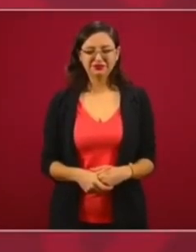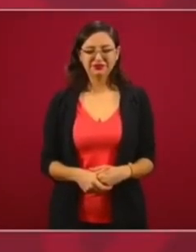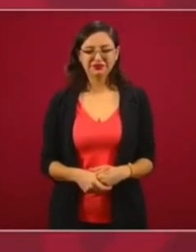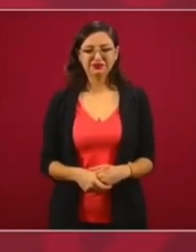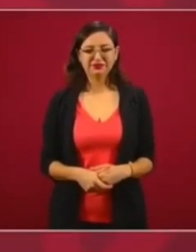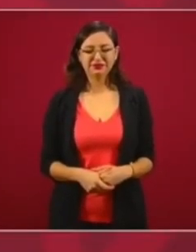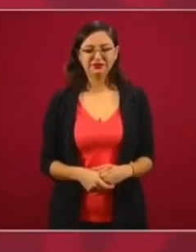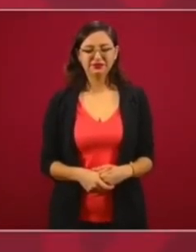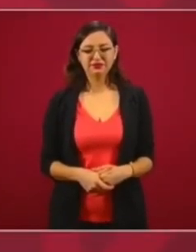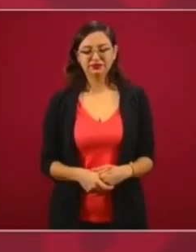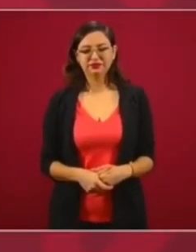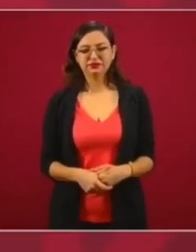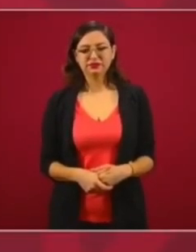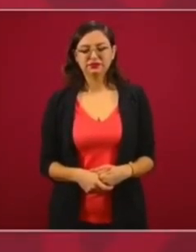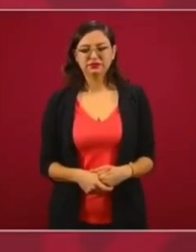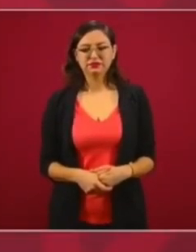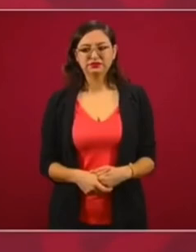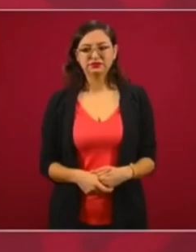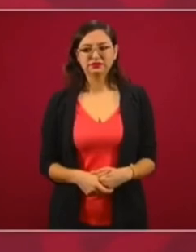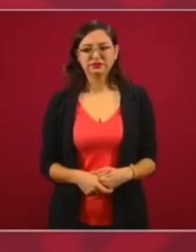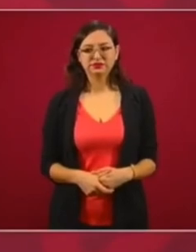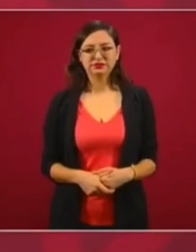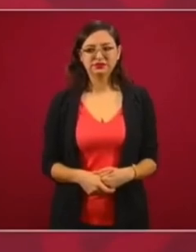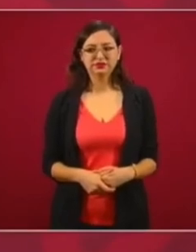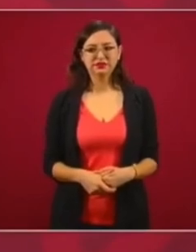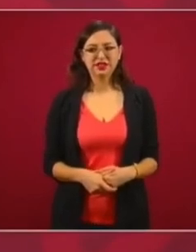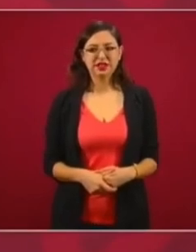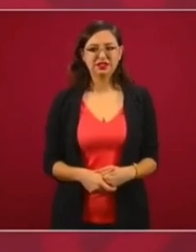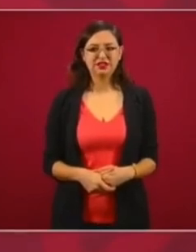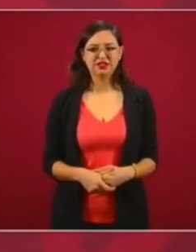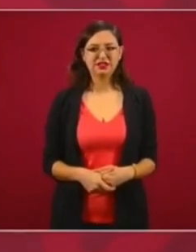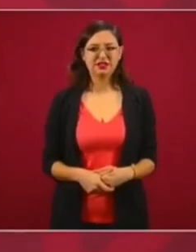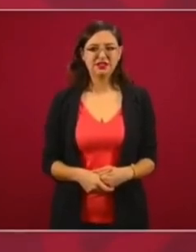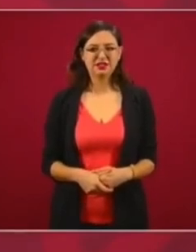Y le hizo caso al presidente Peña,